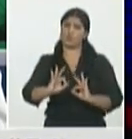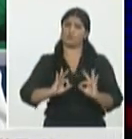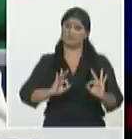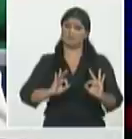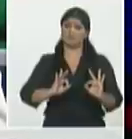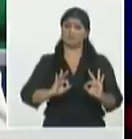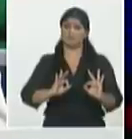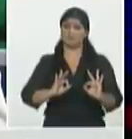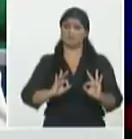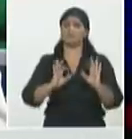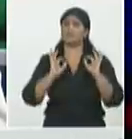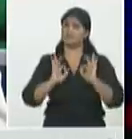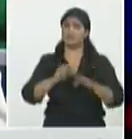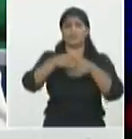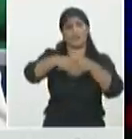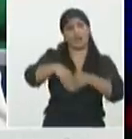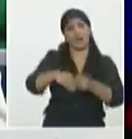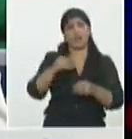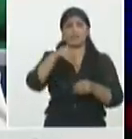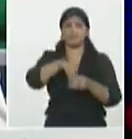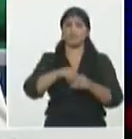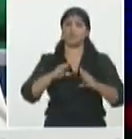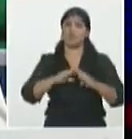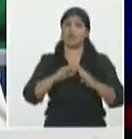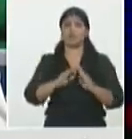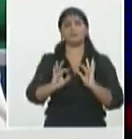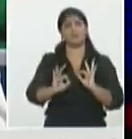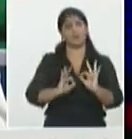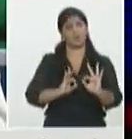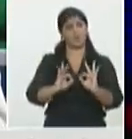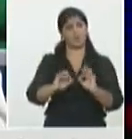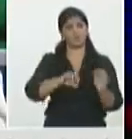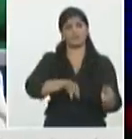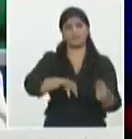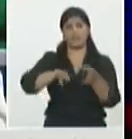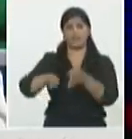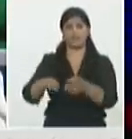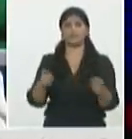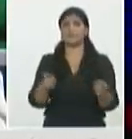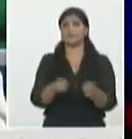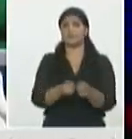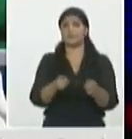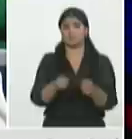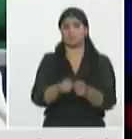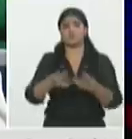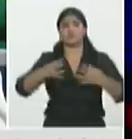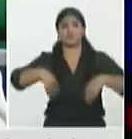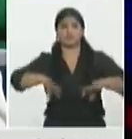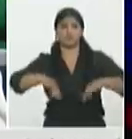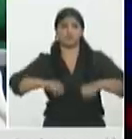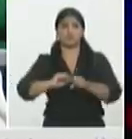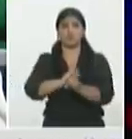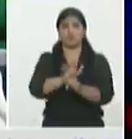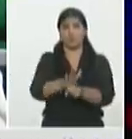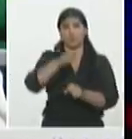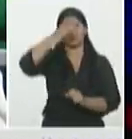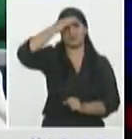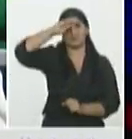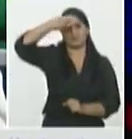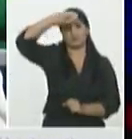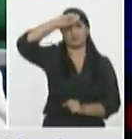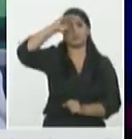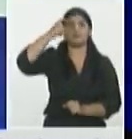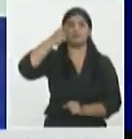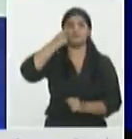medidas que están indicadas el resumen del comportamiento de la pandemia en nuestro país ahí lo tienen